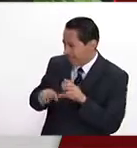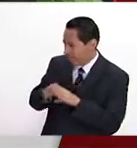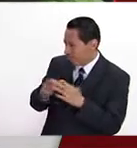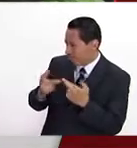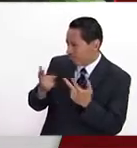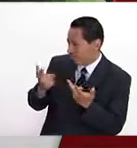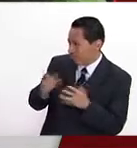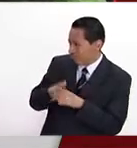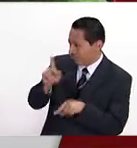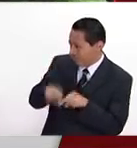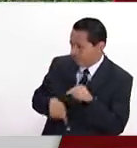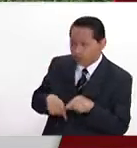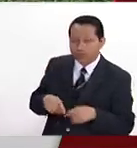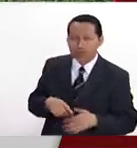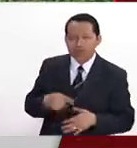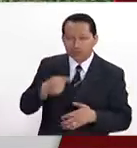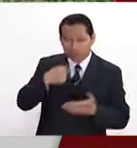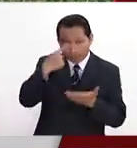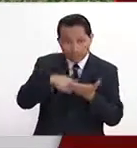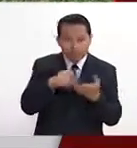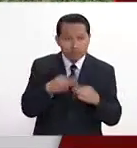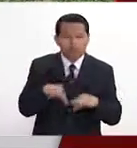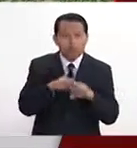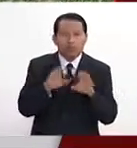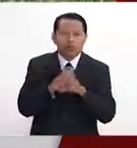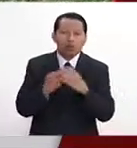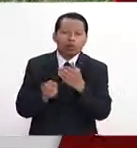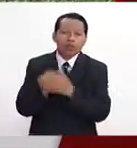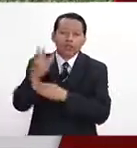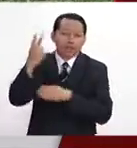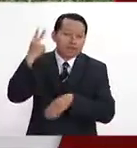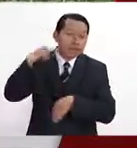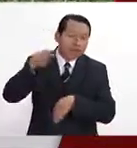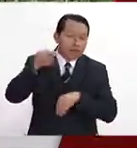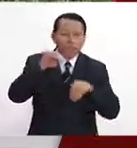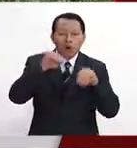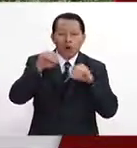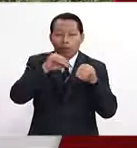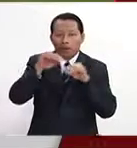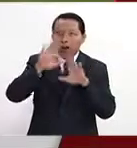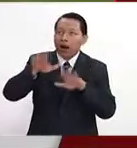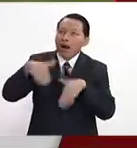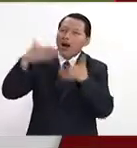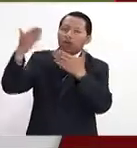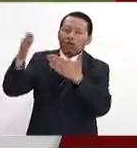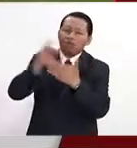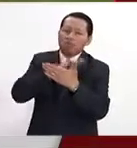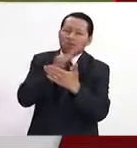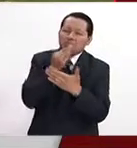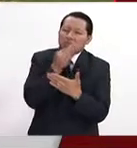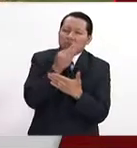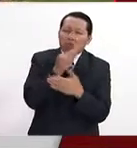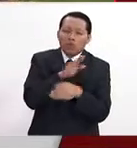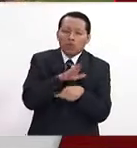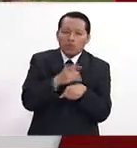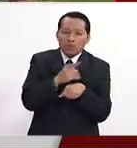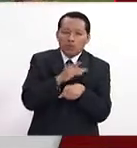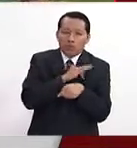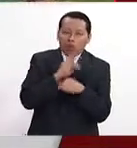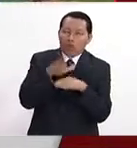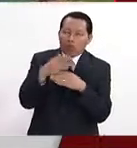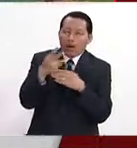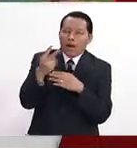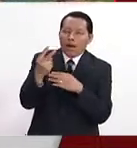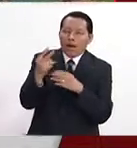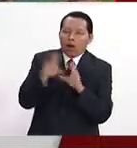rompiste? Yo creo que una parte muy importante es salir. Sí. Viajar, moverse, estar allá afuera, aunque sea un ratito, porque uno puede verse desde afuera